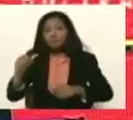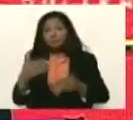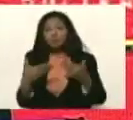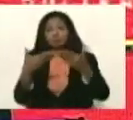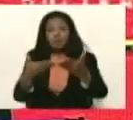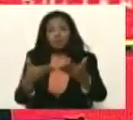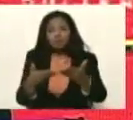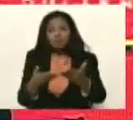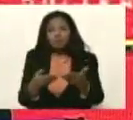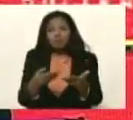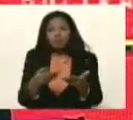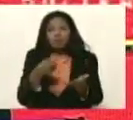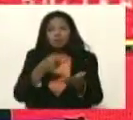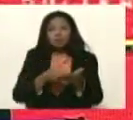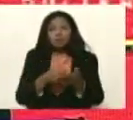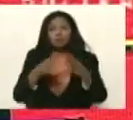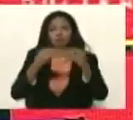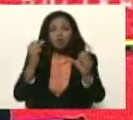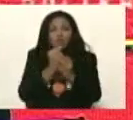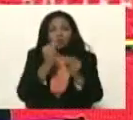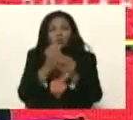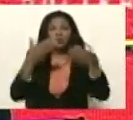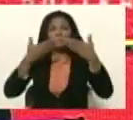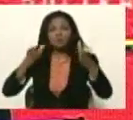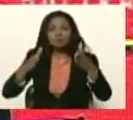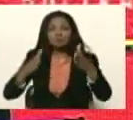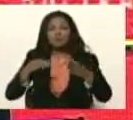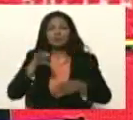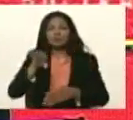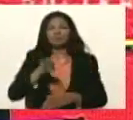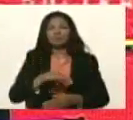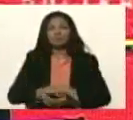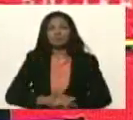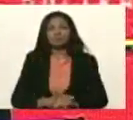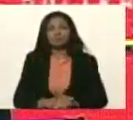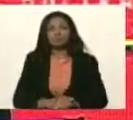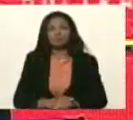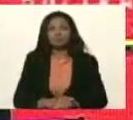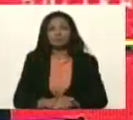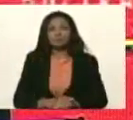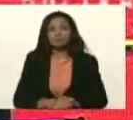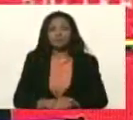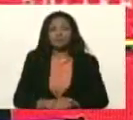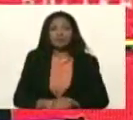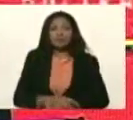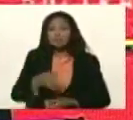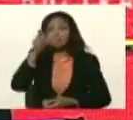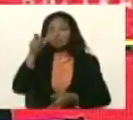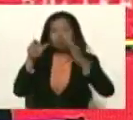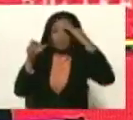depositando, a todos los trabajadores públicos, país, civiles y militares,